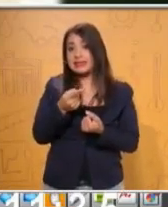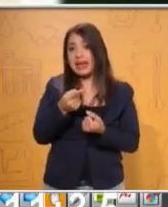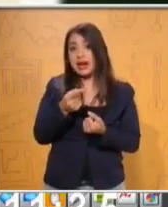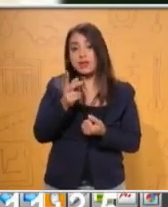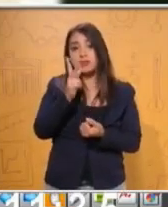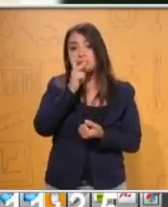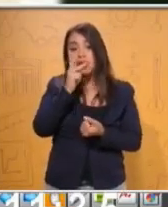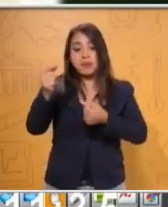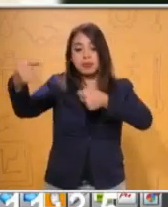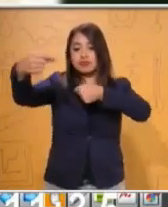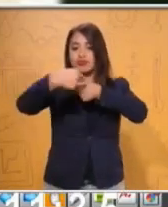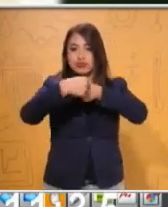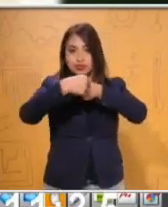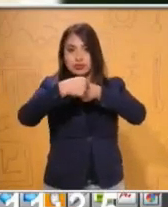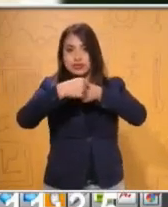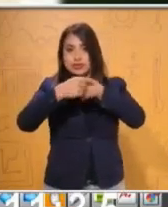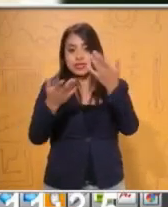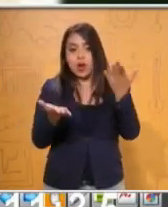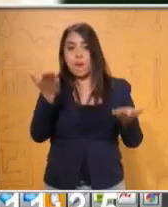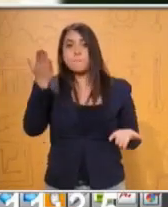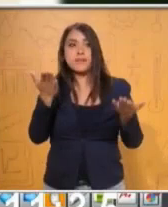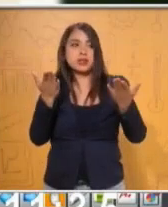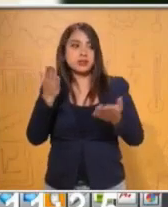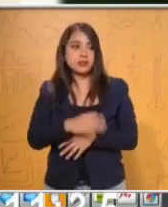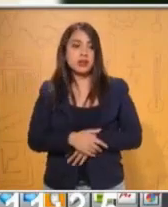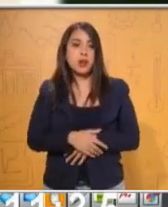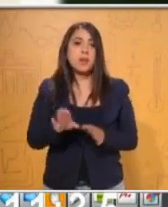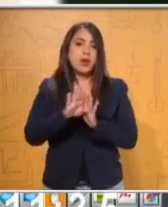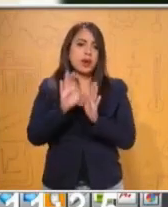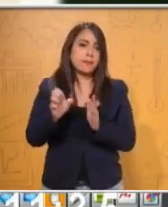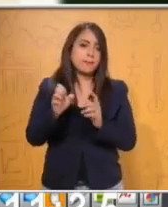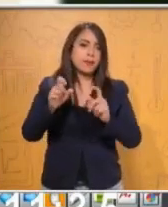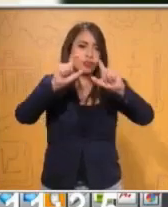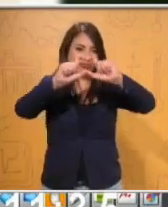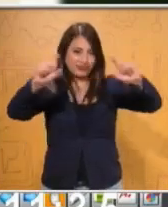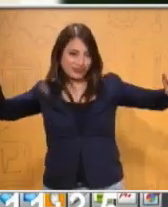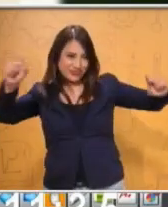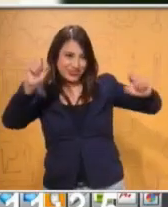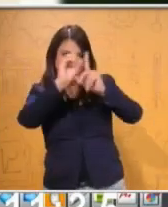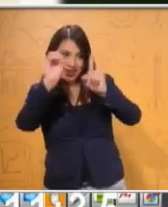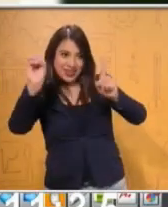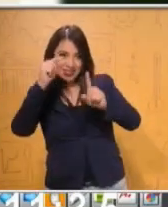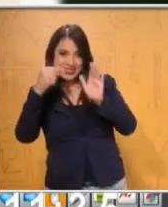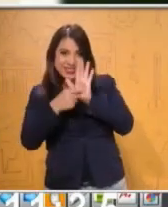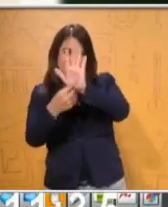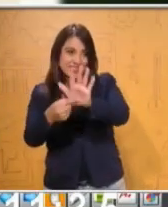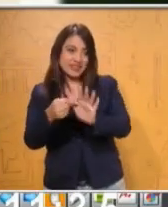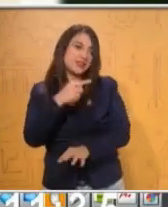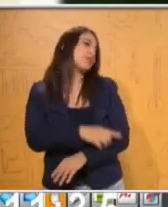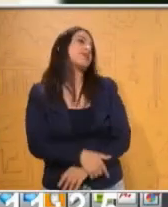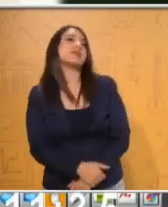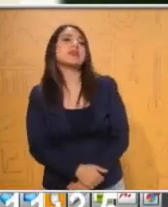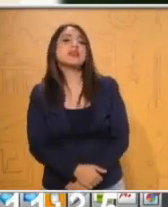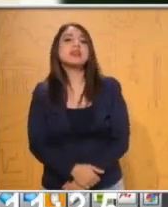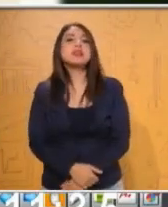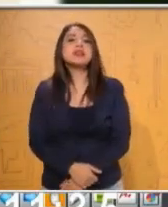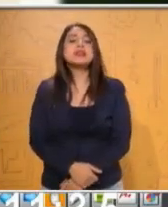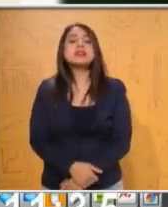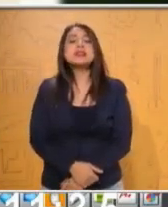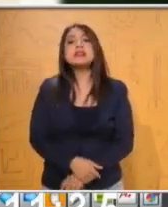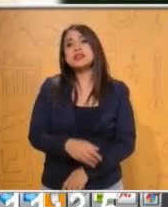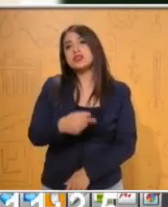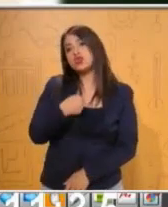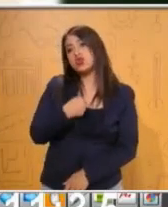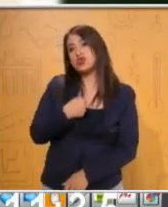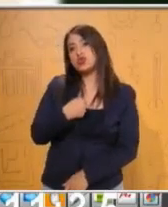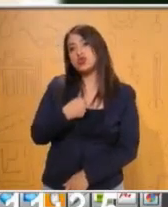comparación. Tus ojos son dos luceros. Si en esta figura retórica yo le agregara tus ojos son